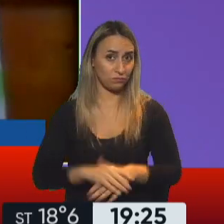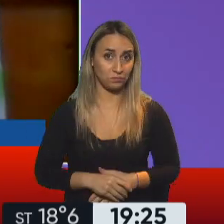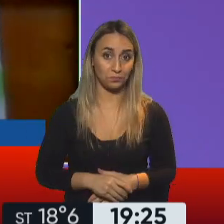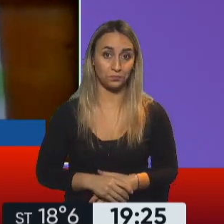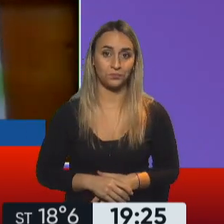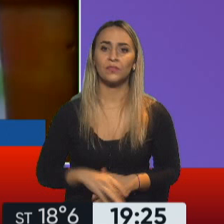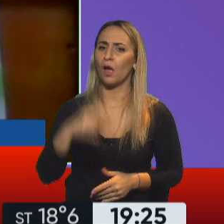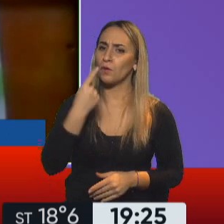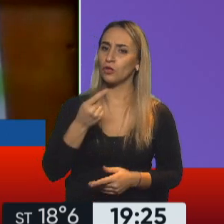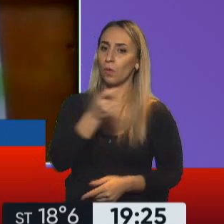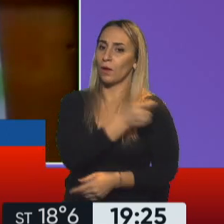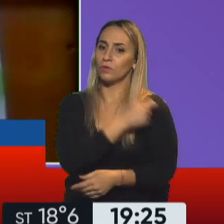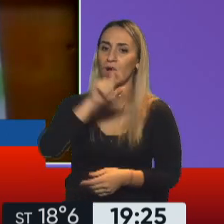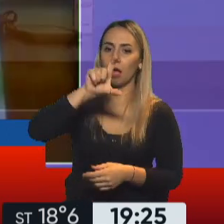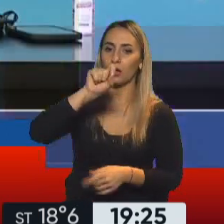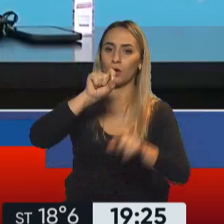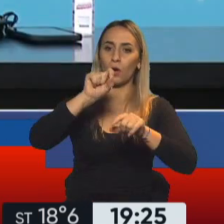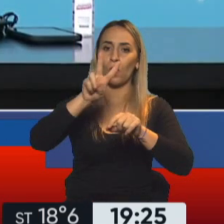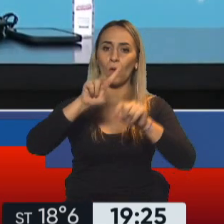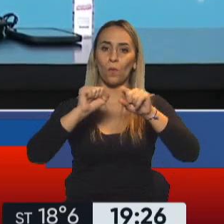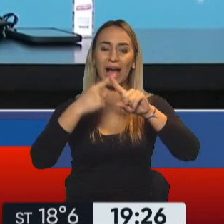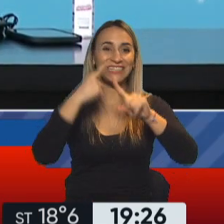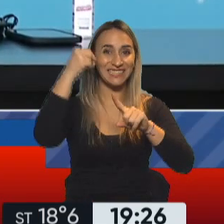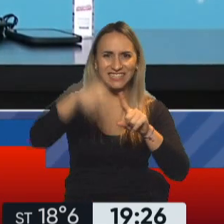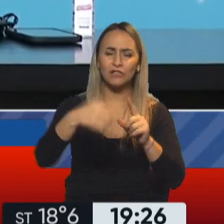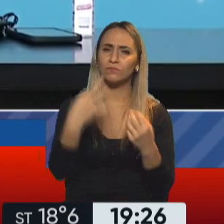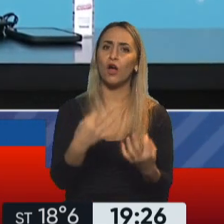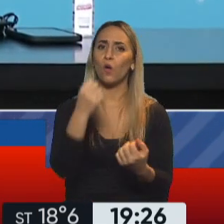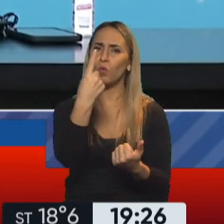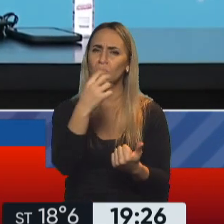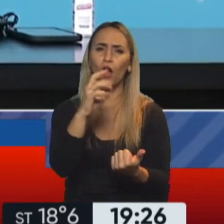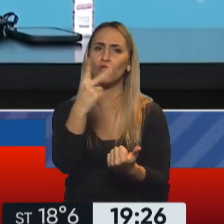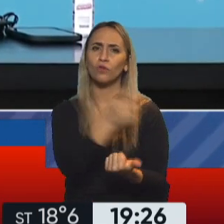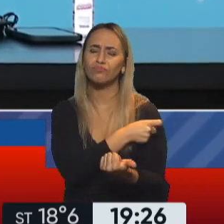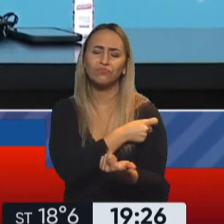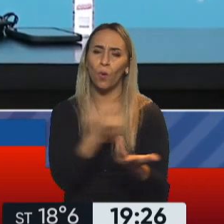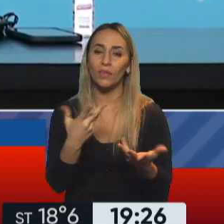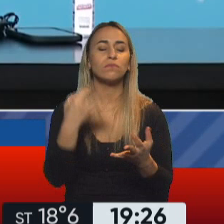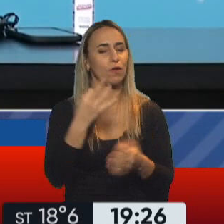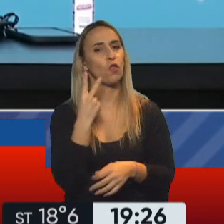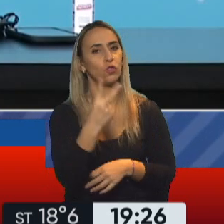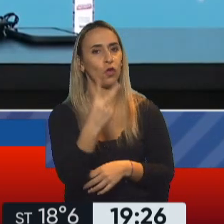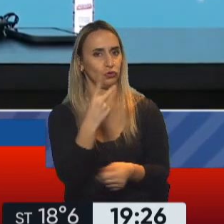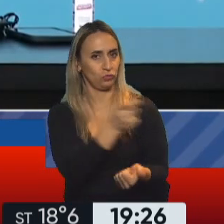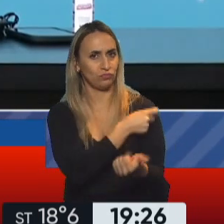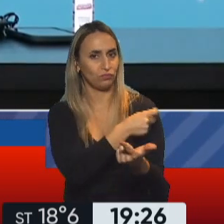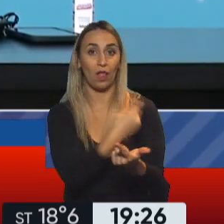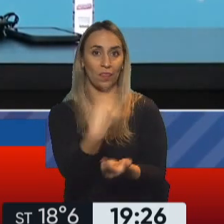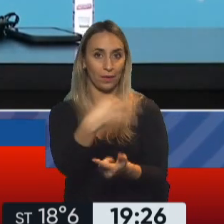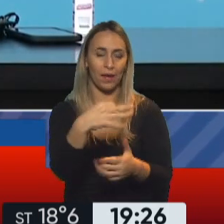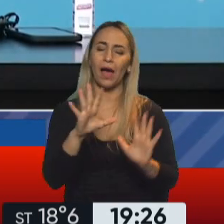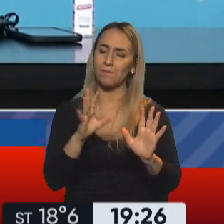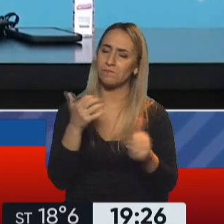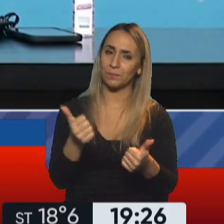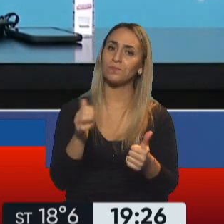covaxin, perdón, es una sola dosis, no sé si lo mencionó, es una sola dosis, son dos dosis. Son dos dosis. dosis, bien. ¿Y cómo está